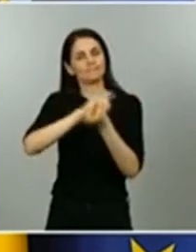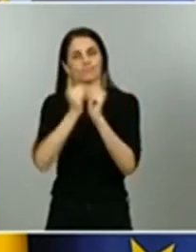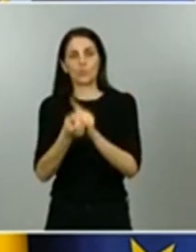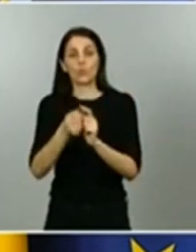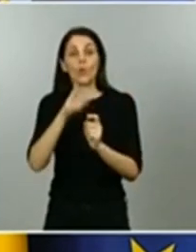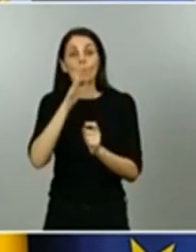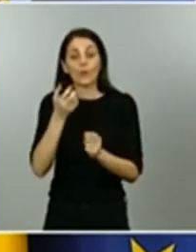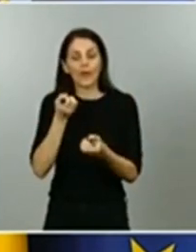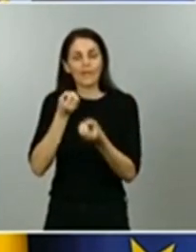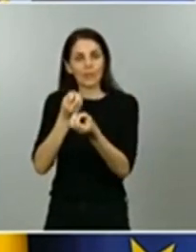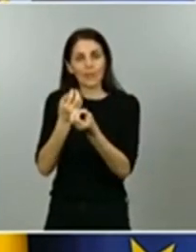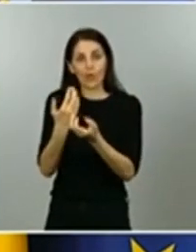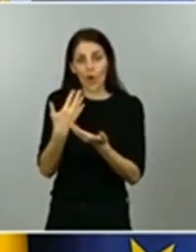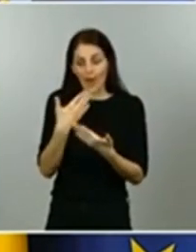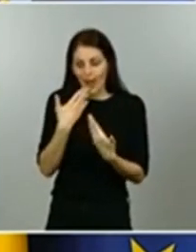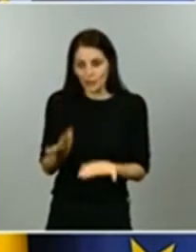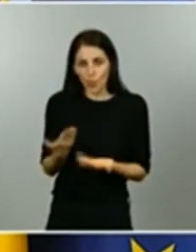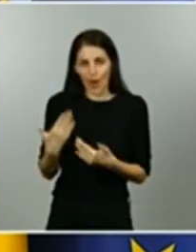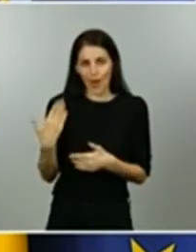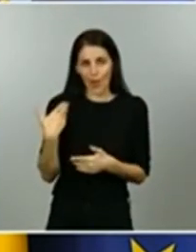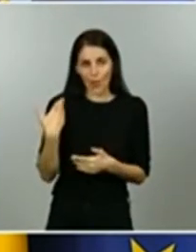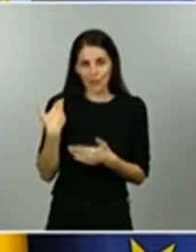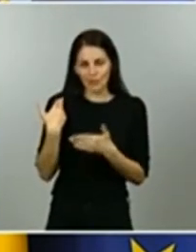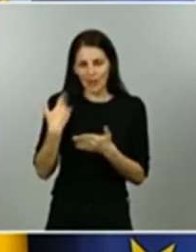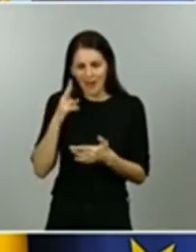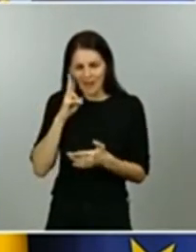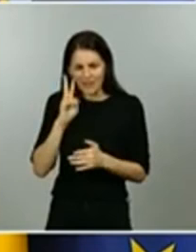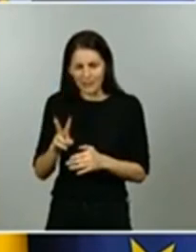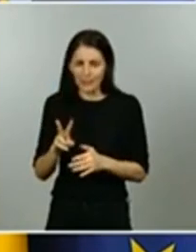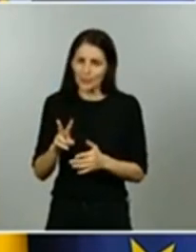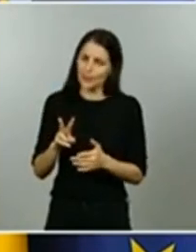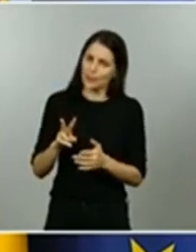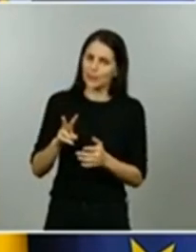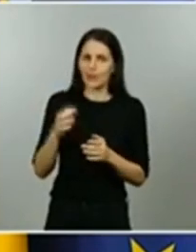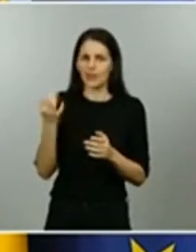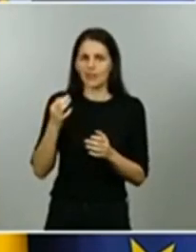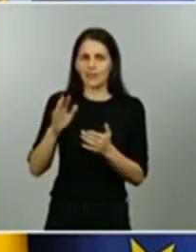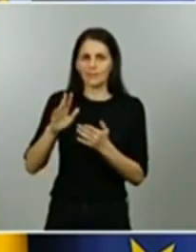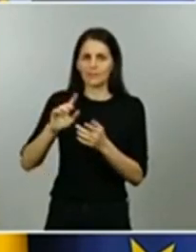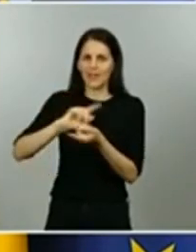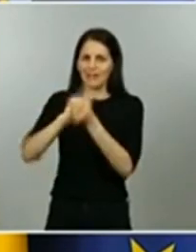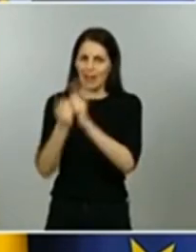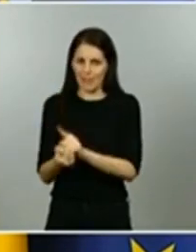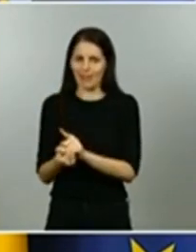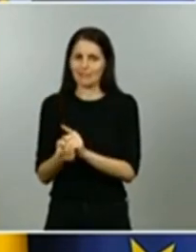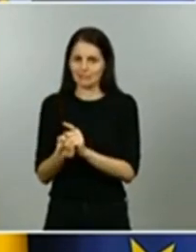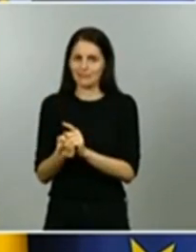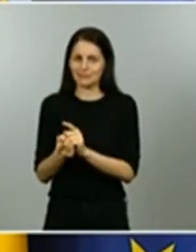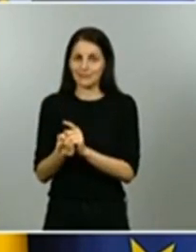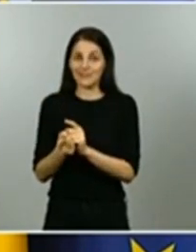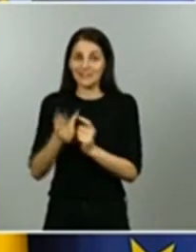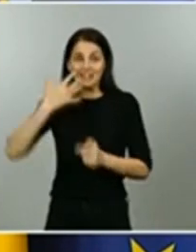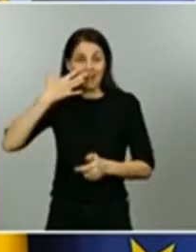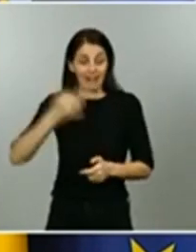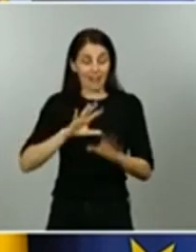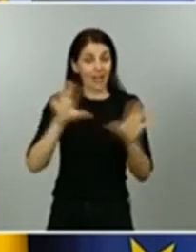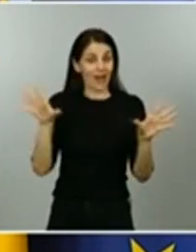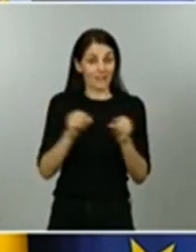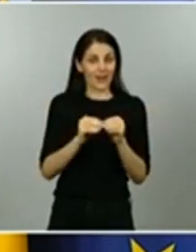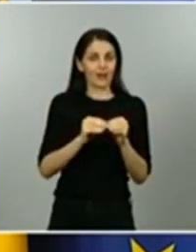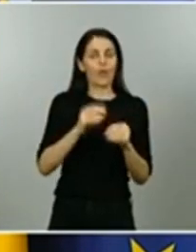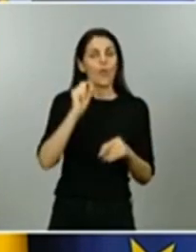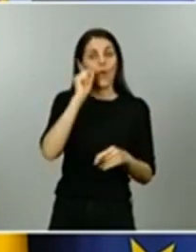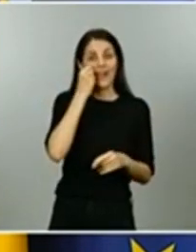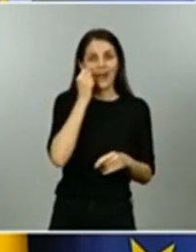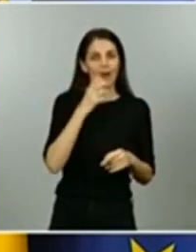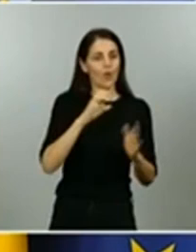a pensar que en realidad eran Guadalajara y Cuenca las que tenían la situación adecuada para transitar a la fase 1 sí que